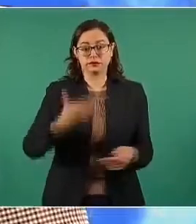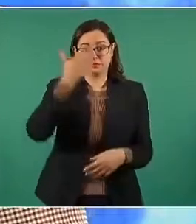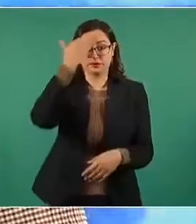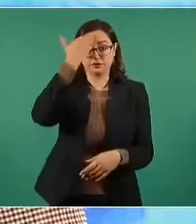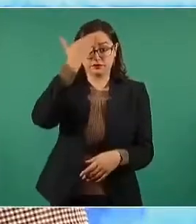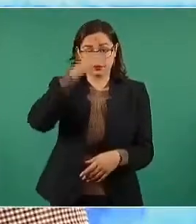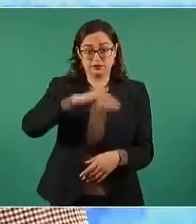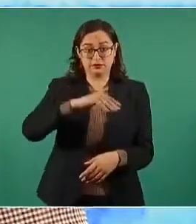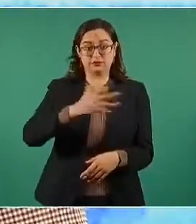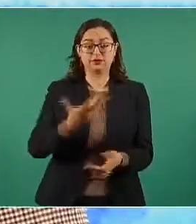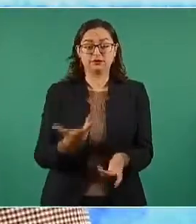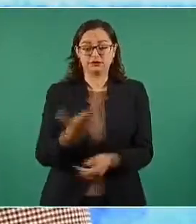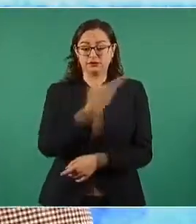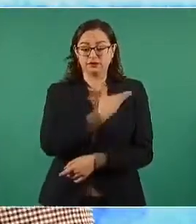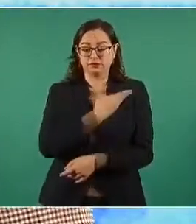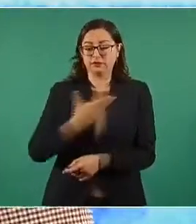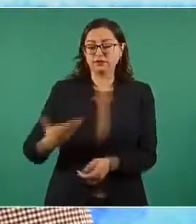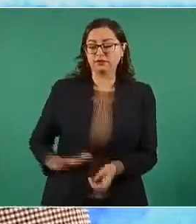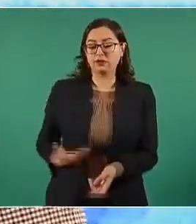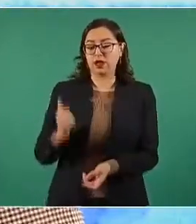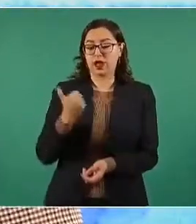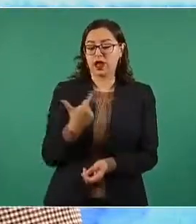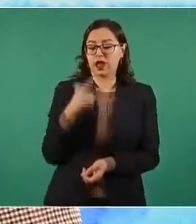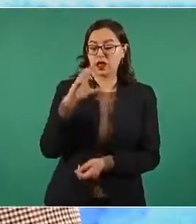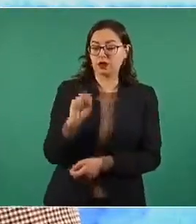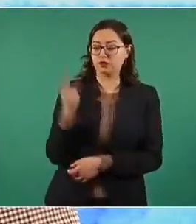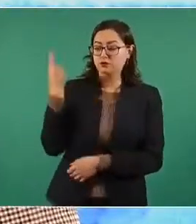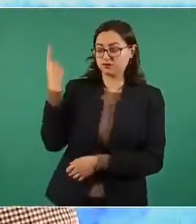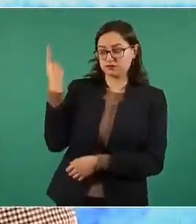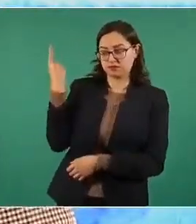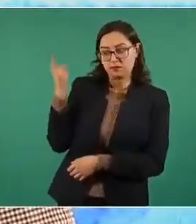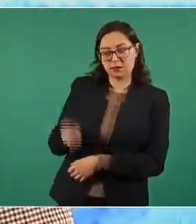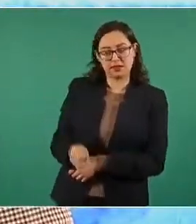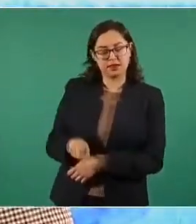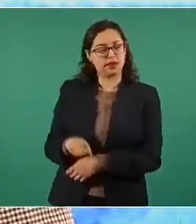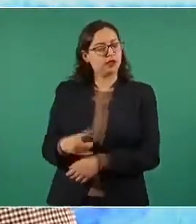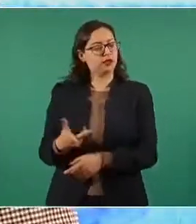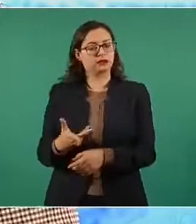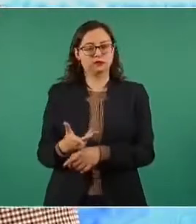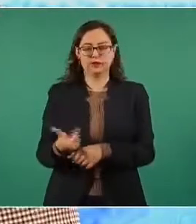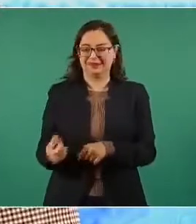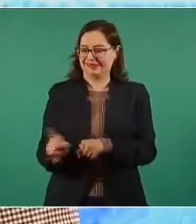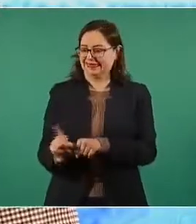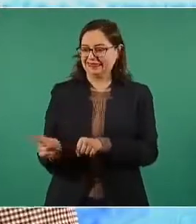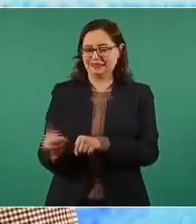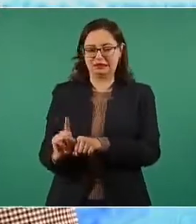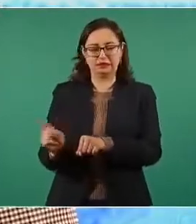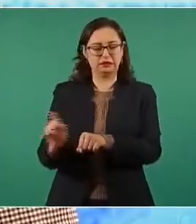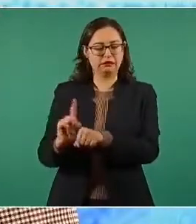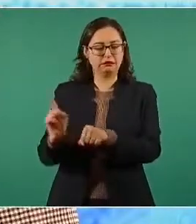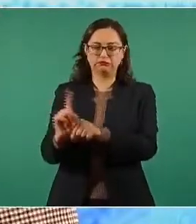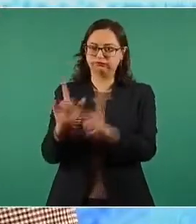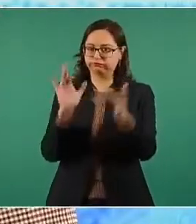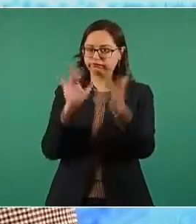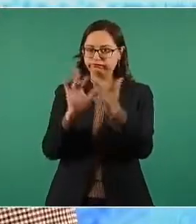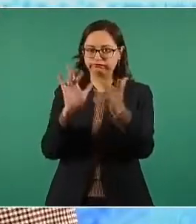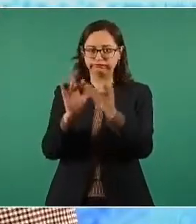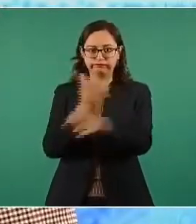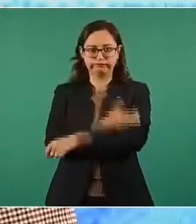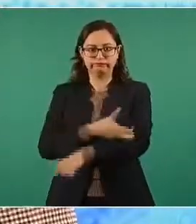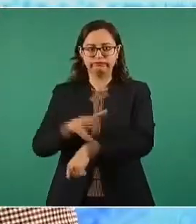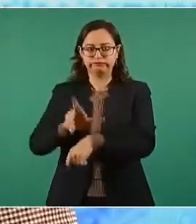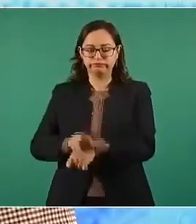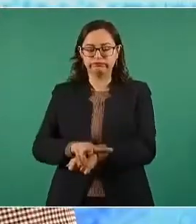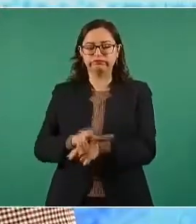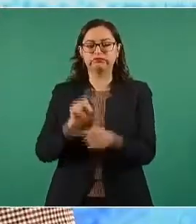del señor presidente de México, hemos estado en una coordinación permanente, fundamentalmente con Sedena,